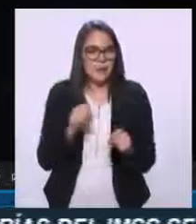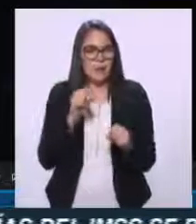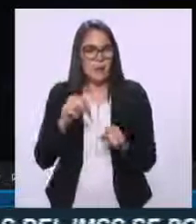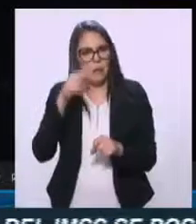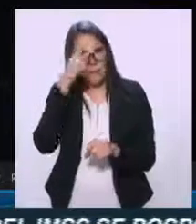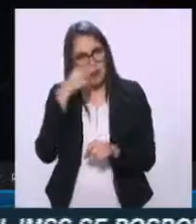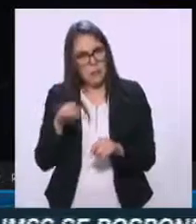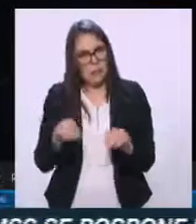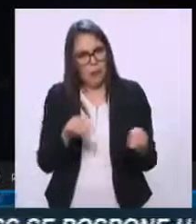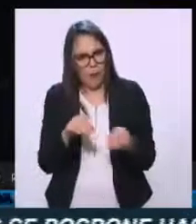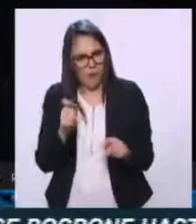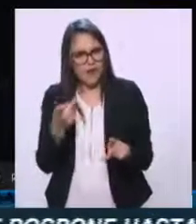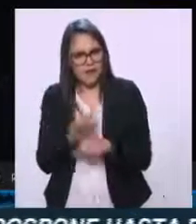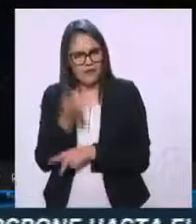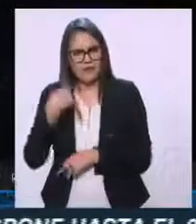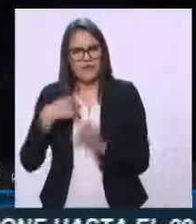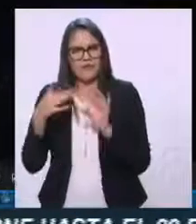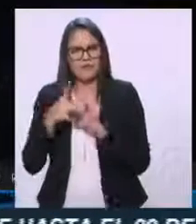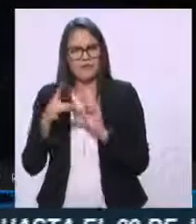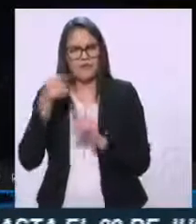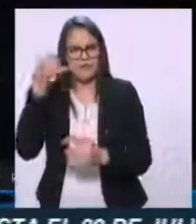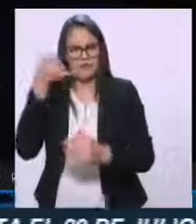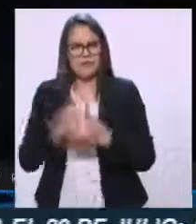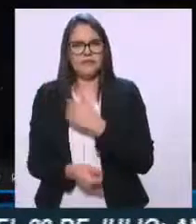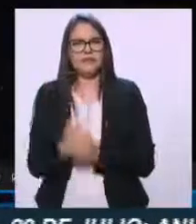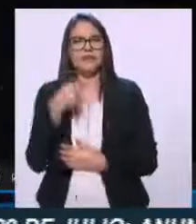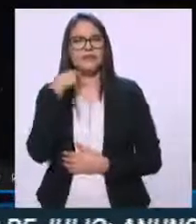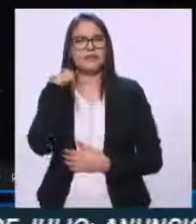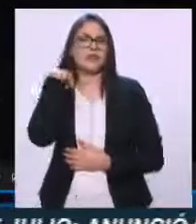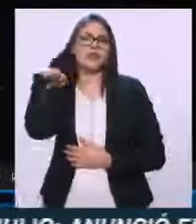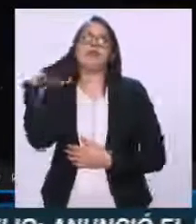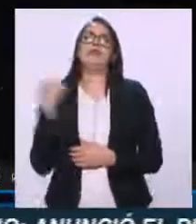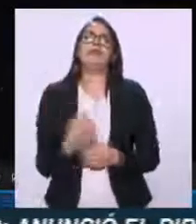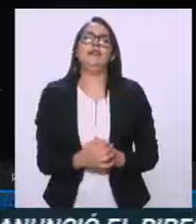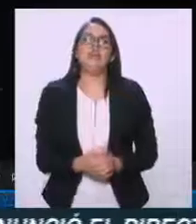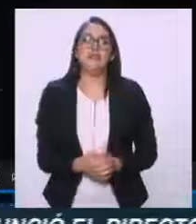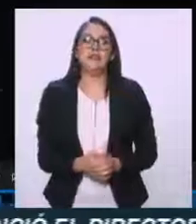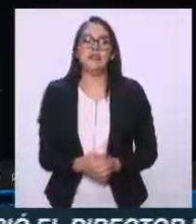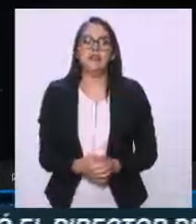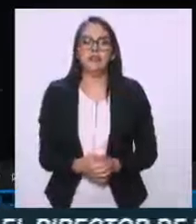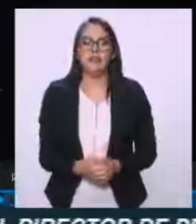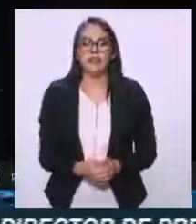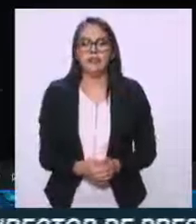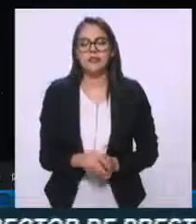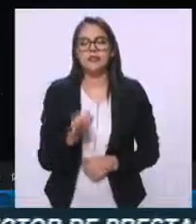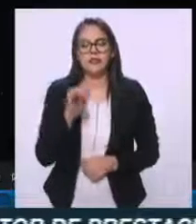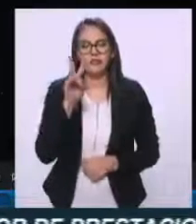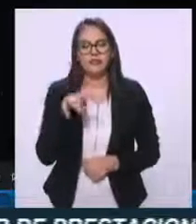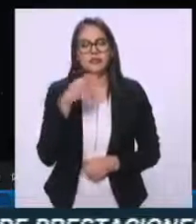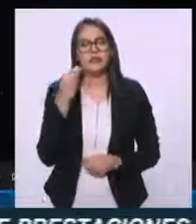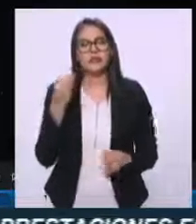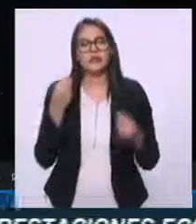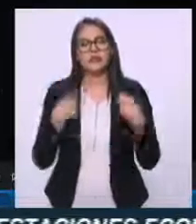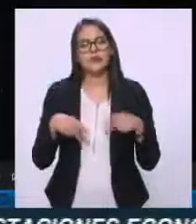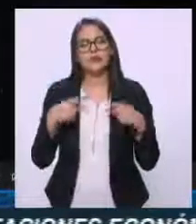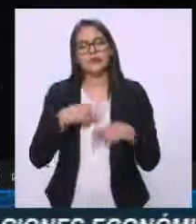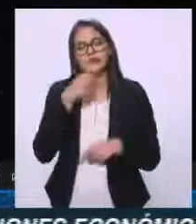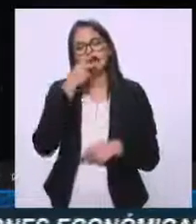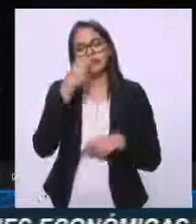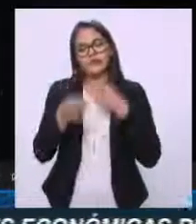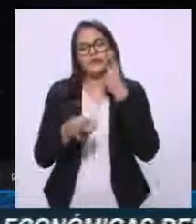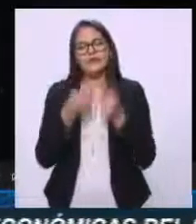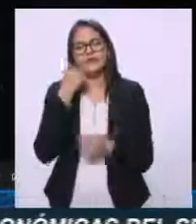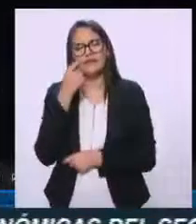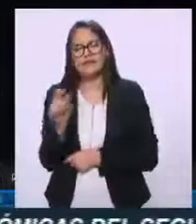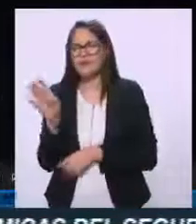Detállanos esta información, por favor. Pues sí, justamente yo lo detecté en las alertas, mucha gente estaba buscando una